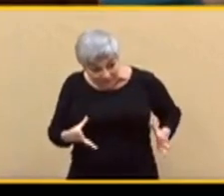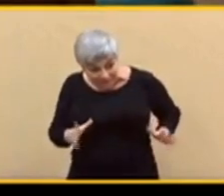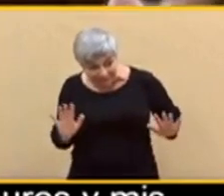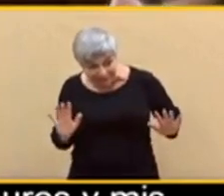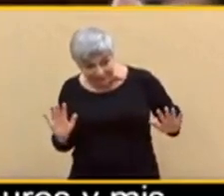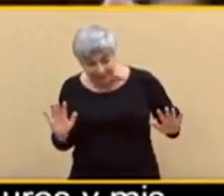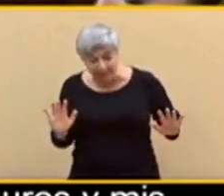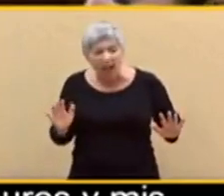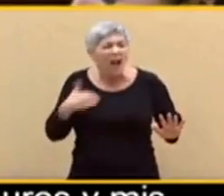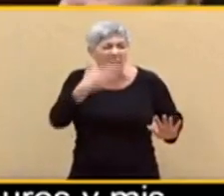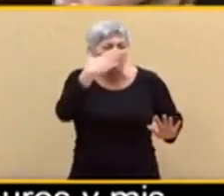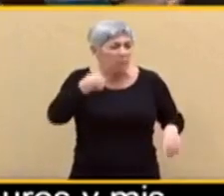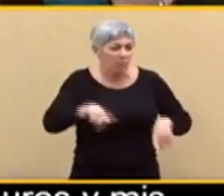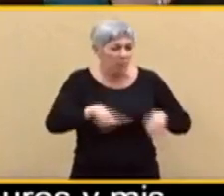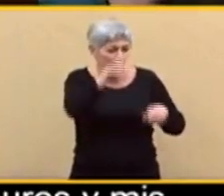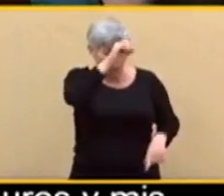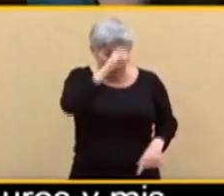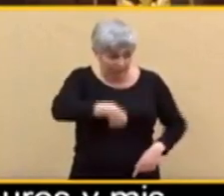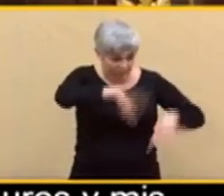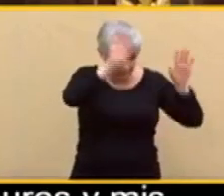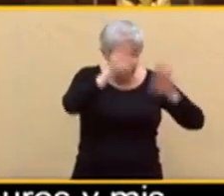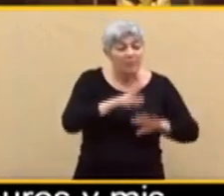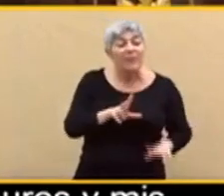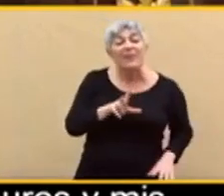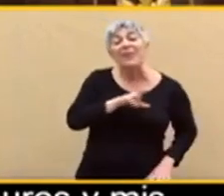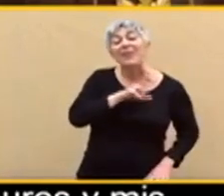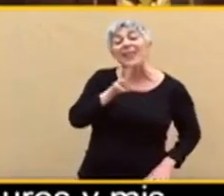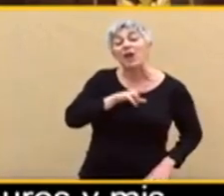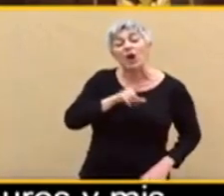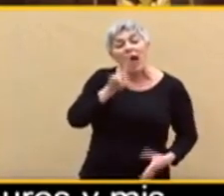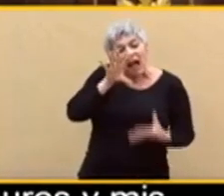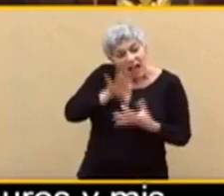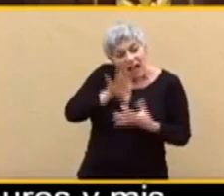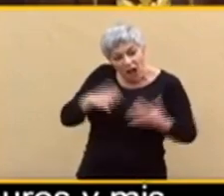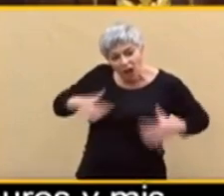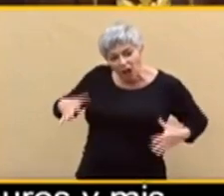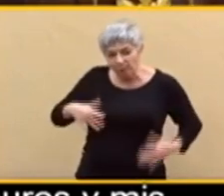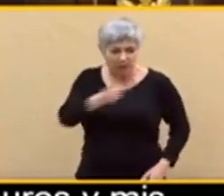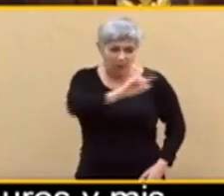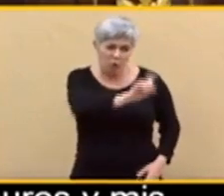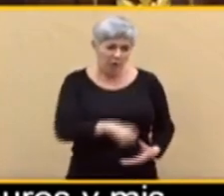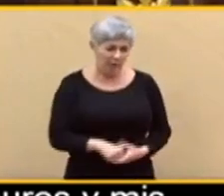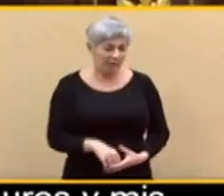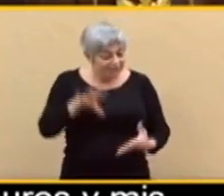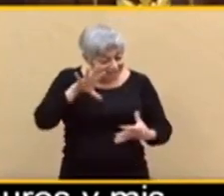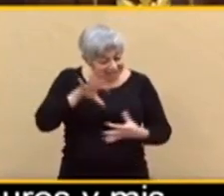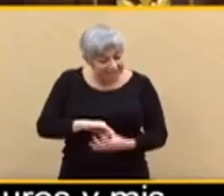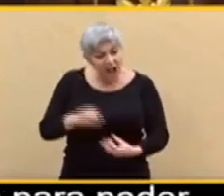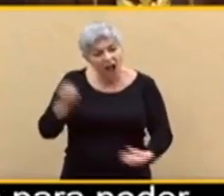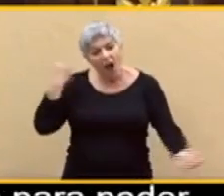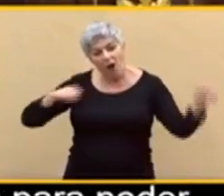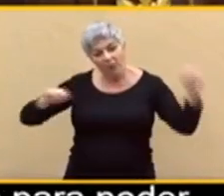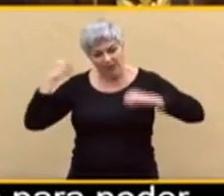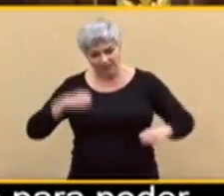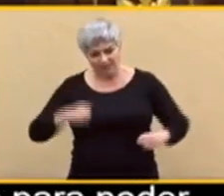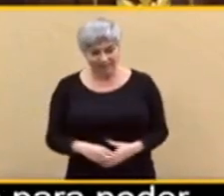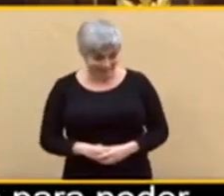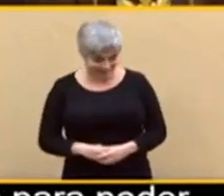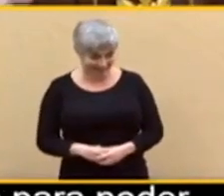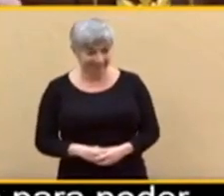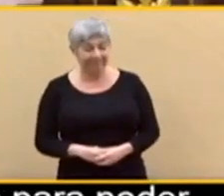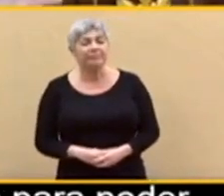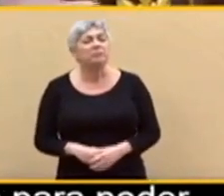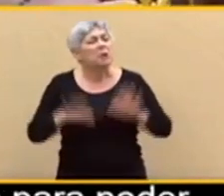su opinión, porque el decoro no se lleva en la ropa, se lleva en las obras. Permítame que empiece mi